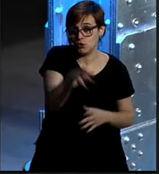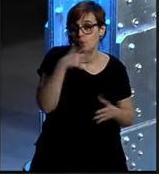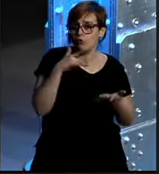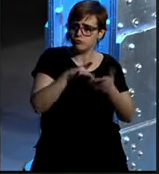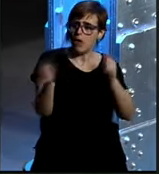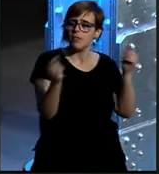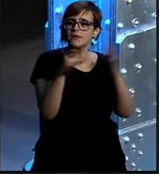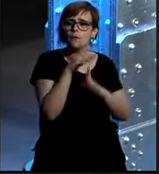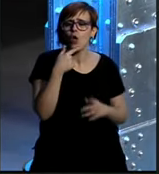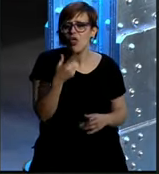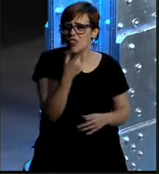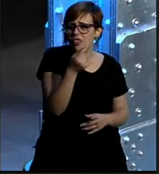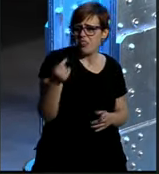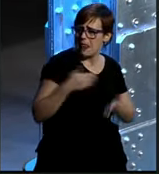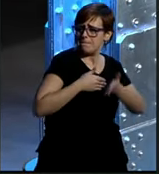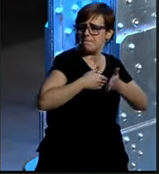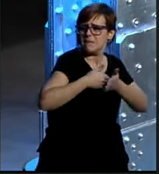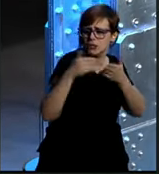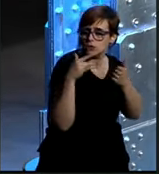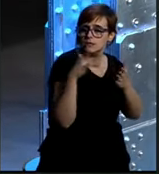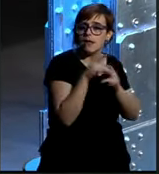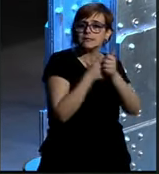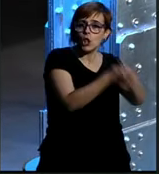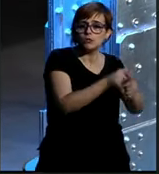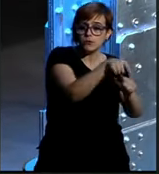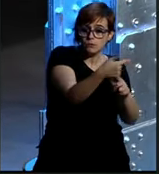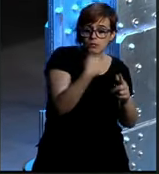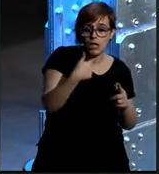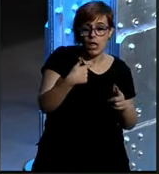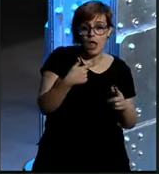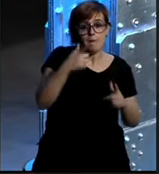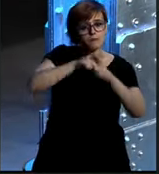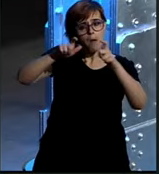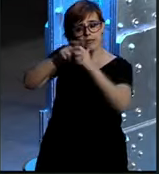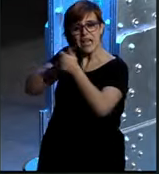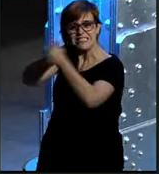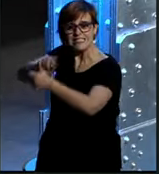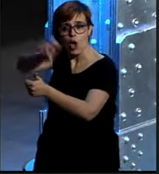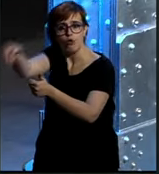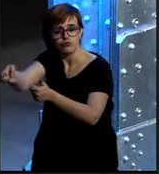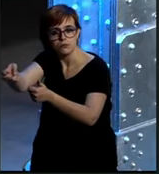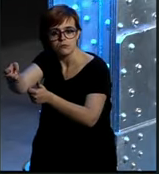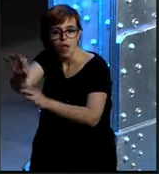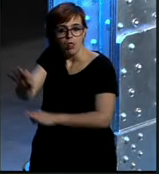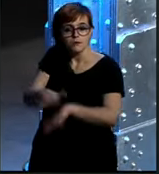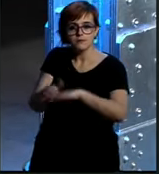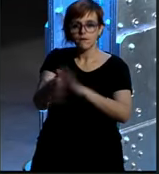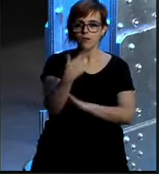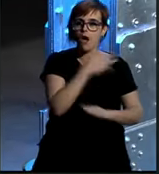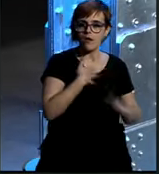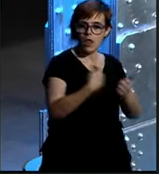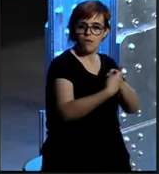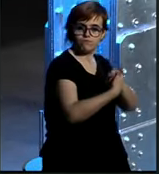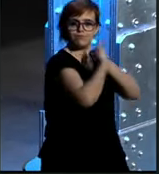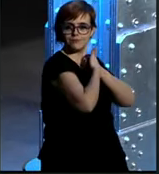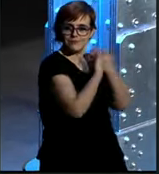que tienen cientos de miles de seguidores y que no siguen a nadie y bueno cuando estamos hablando de que esto ha dejado de ser un monólogo y que ahora es